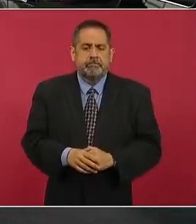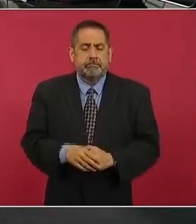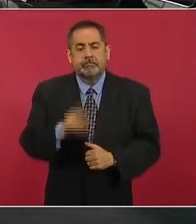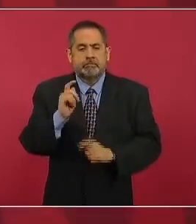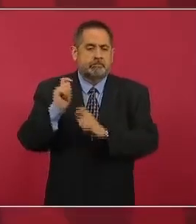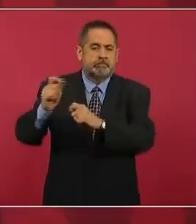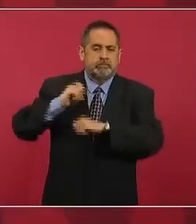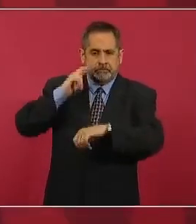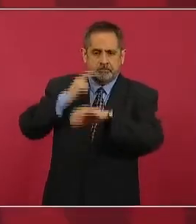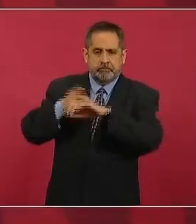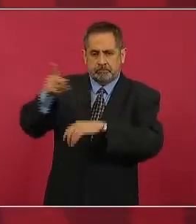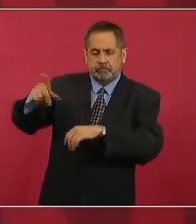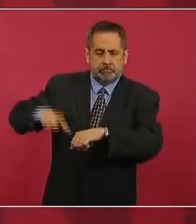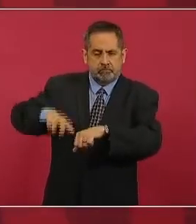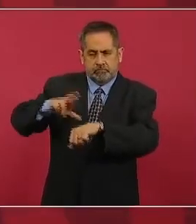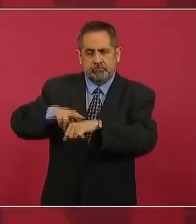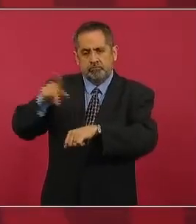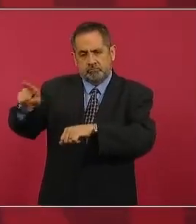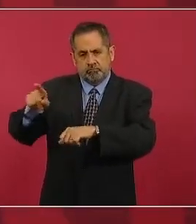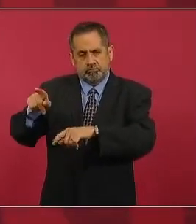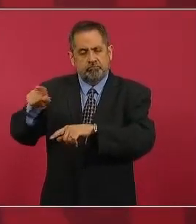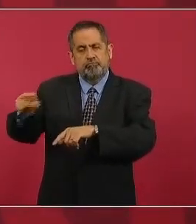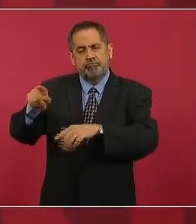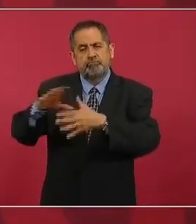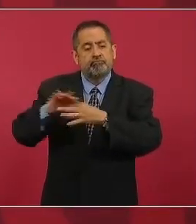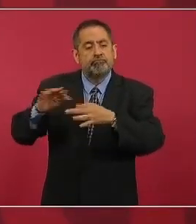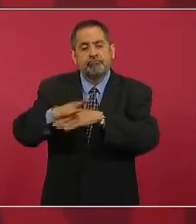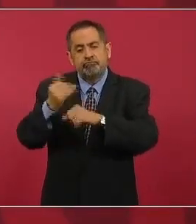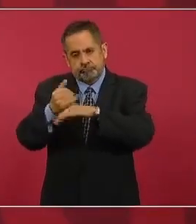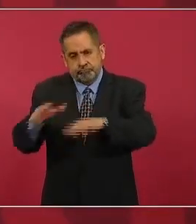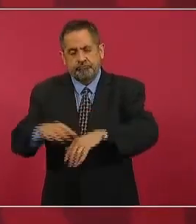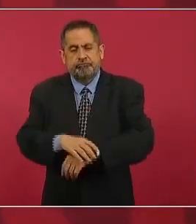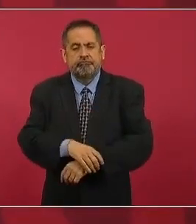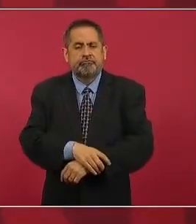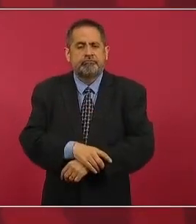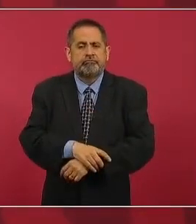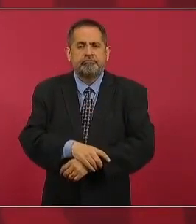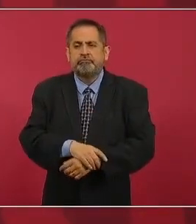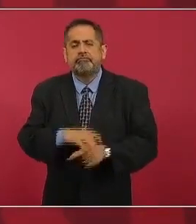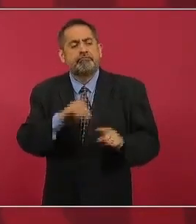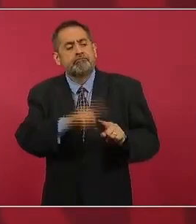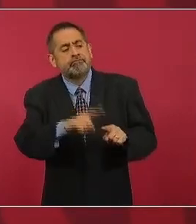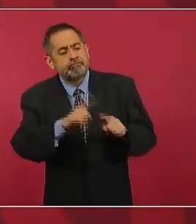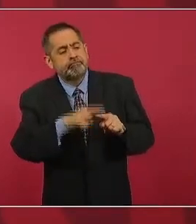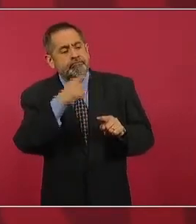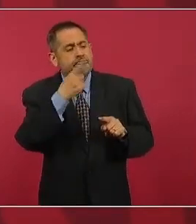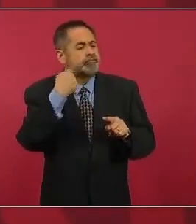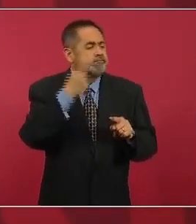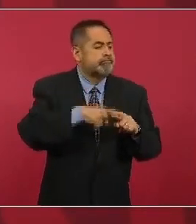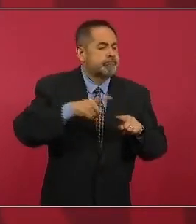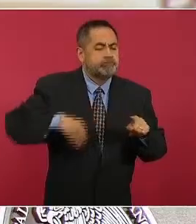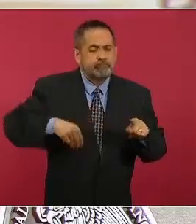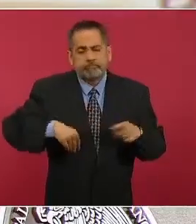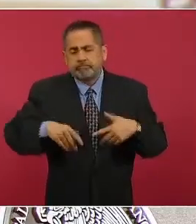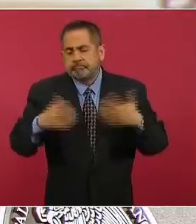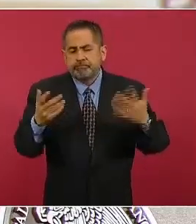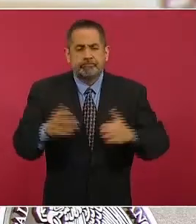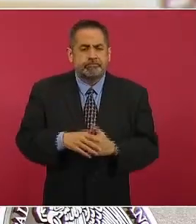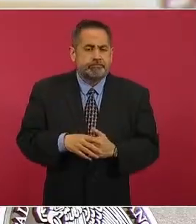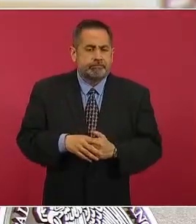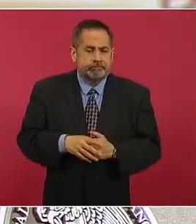corresponde a ellos dar la la información quienes participaron si fue